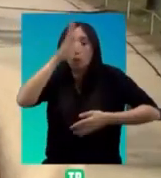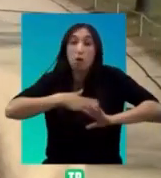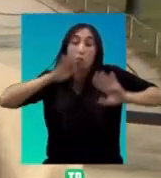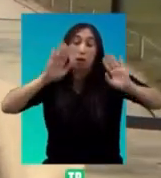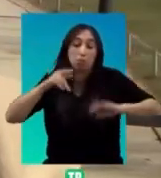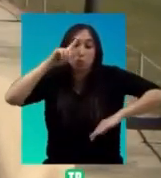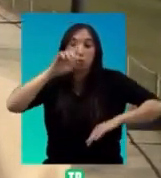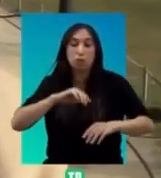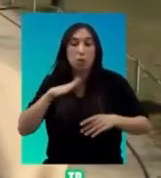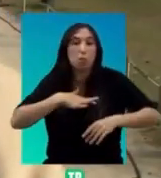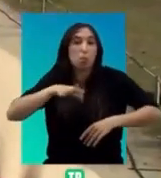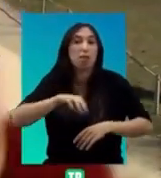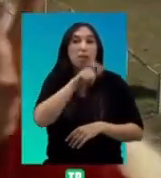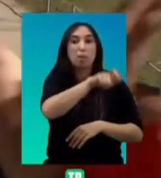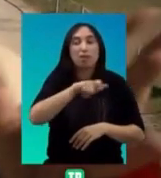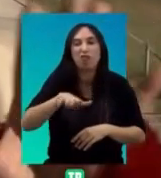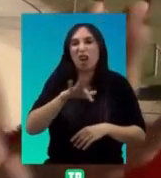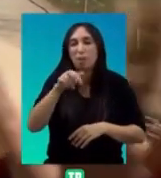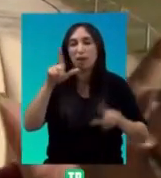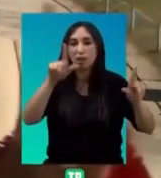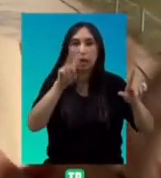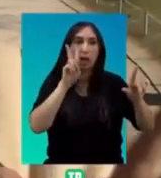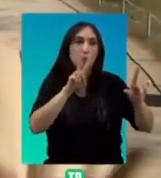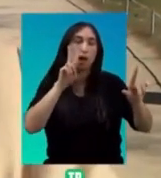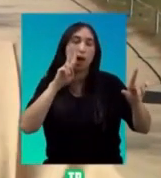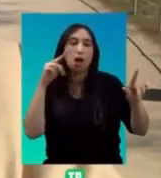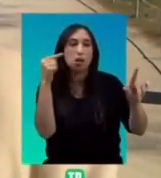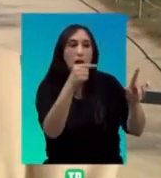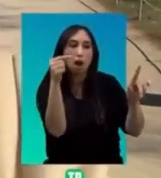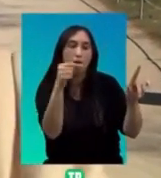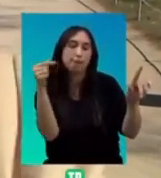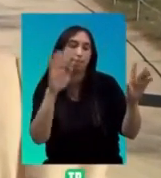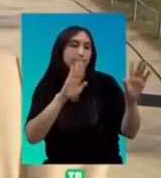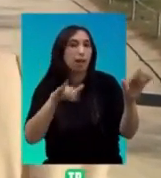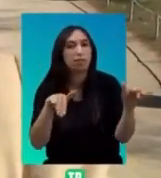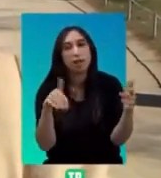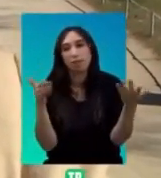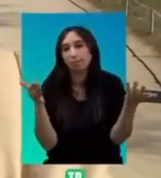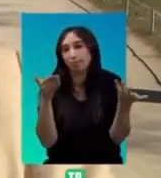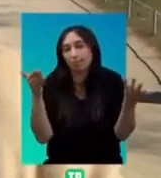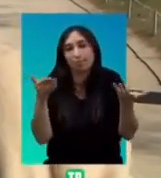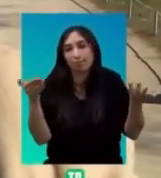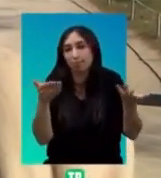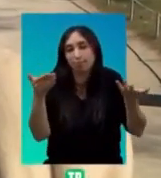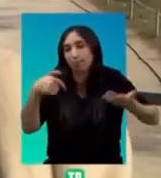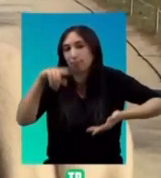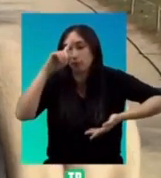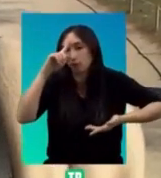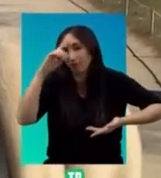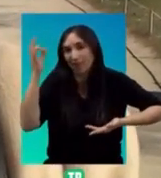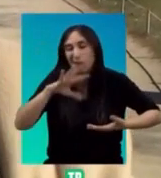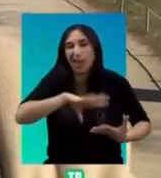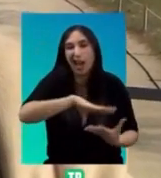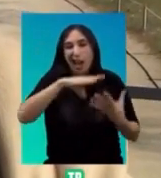O a lo mejor la gente es que además oye la tele y todo es malo, todo es malo... ...ya hubo glaciaciones, ya hubo cosas... ...y nos iremos